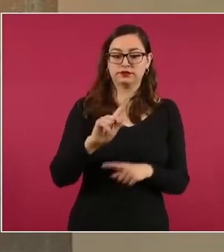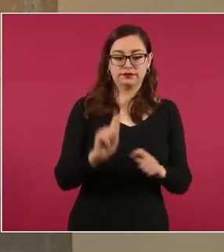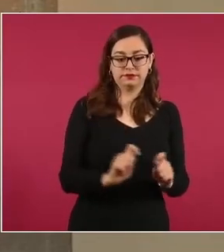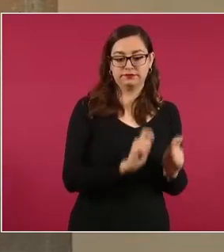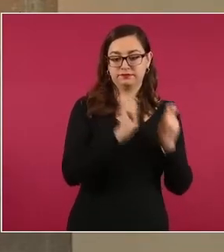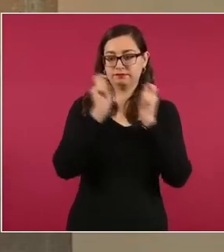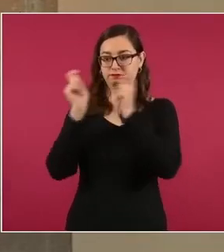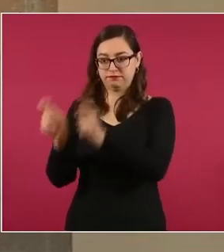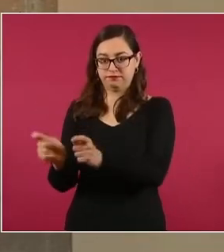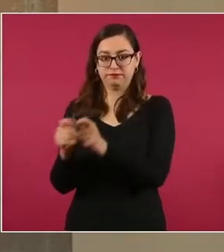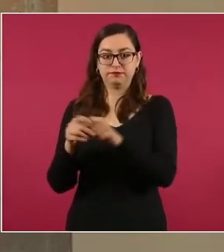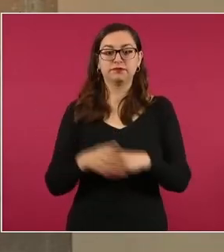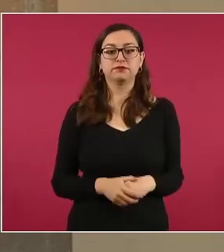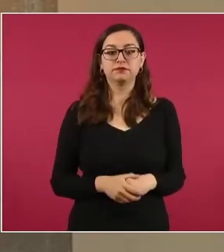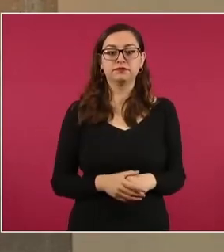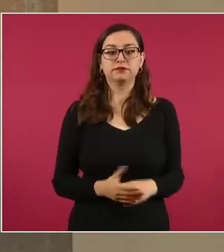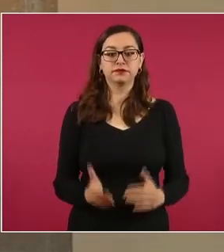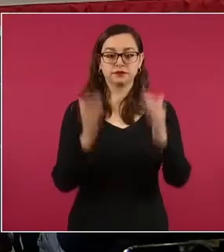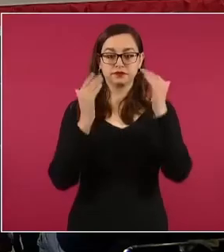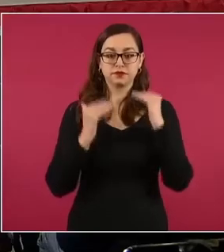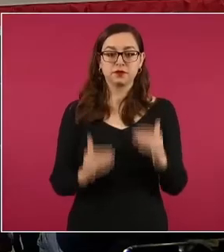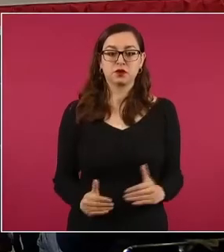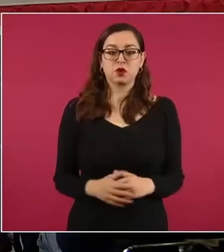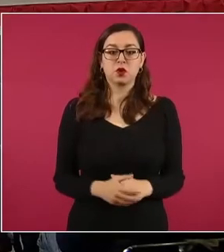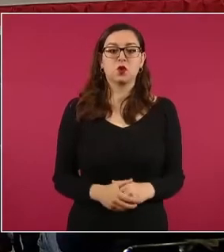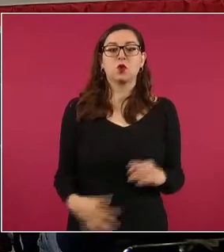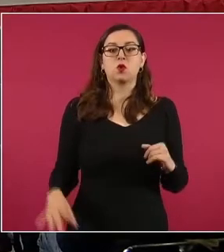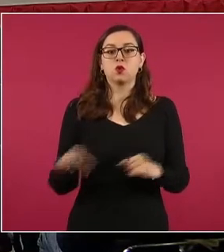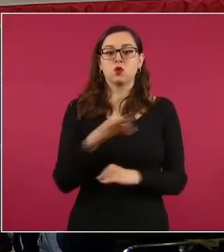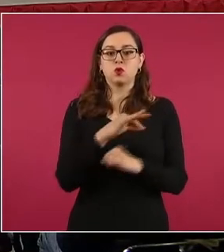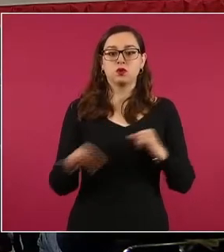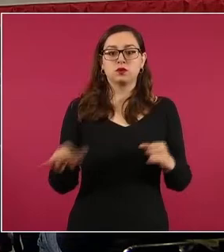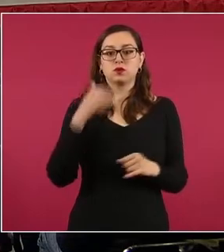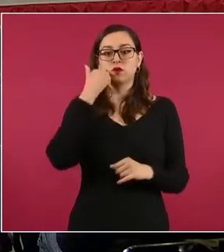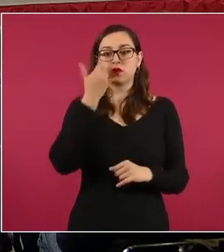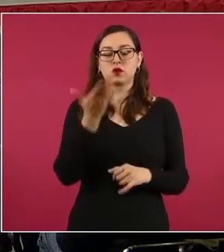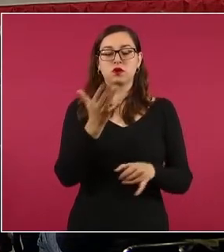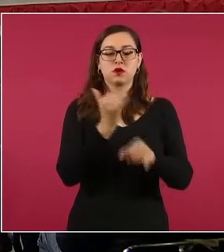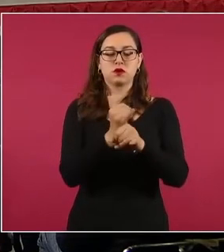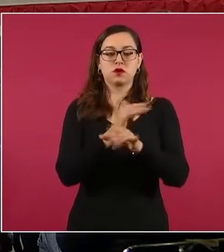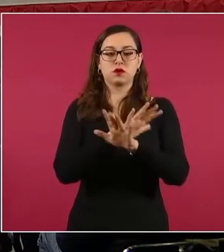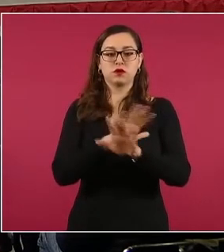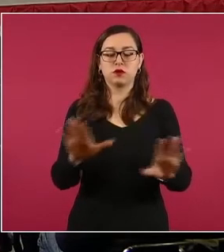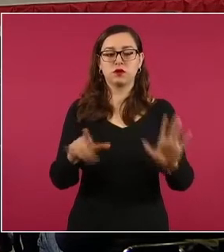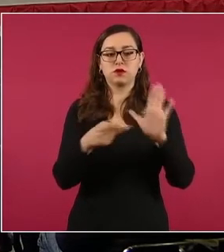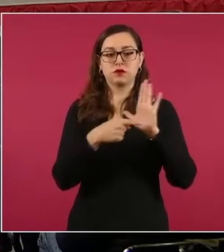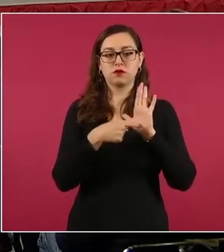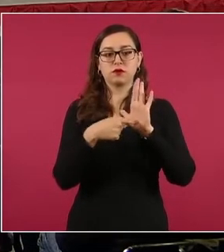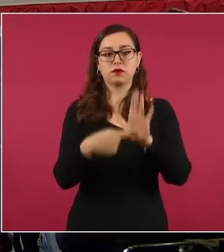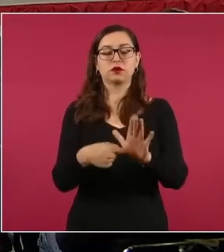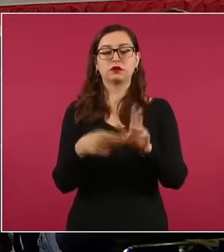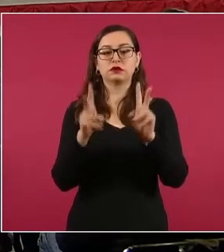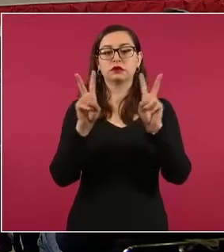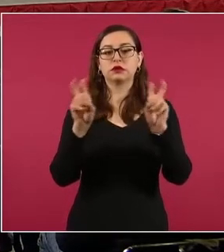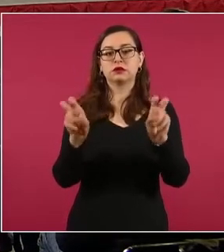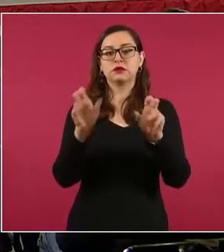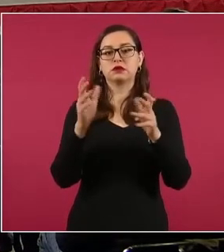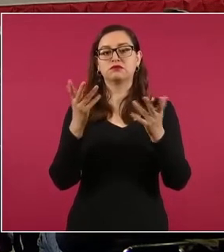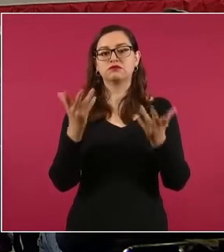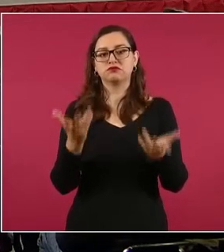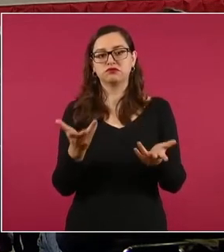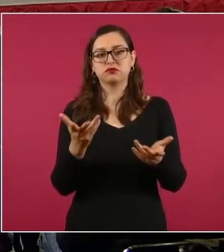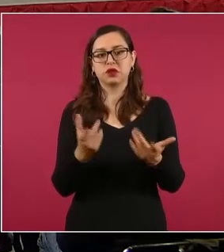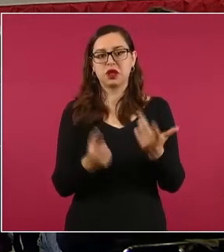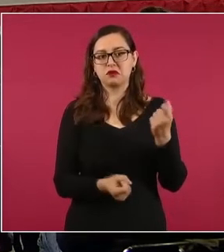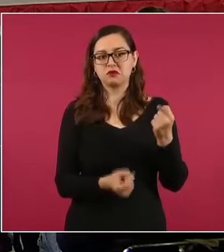queremos subrayar. Por último, informar de casos de impunidad. Es